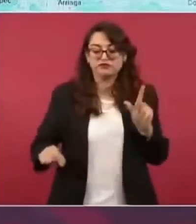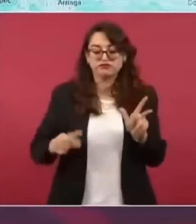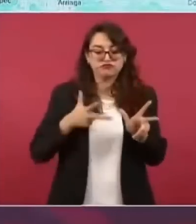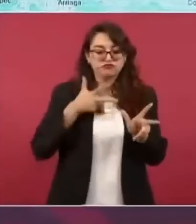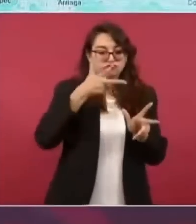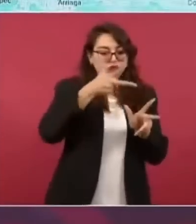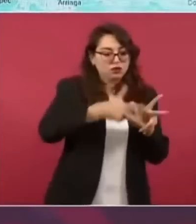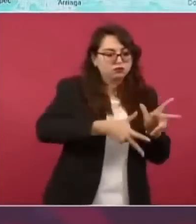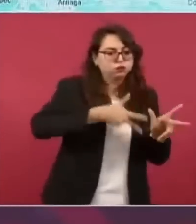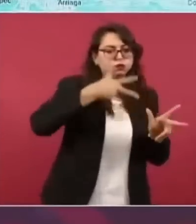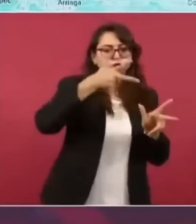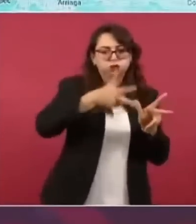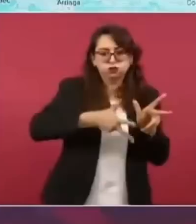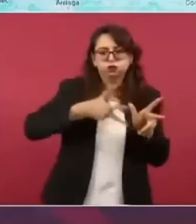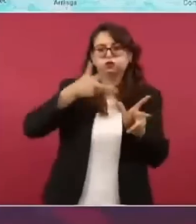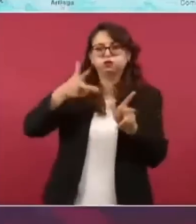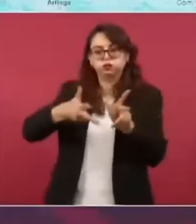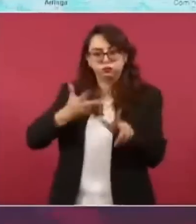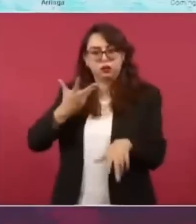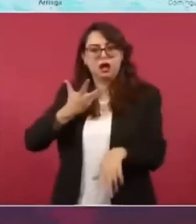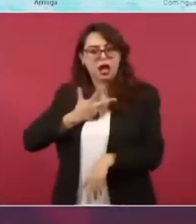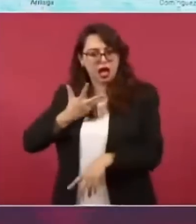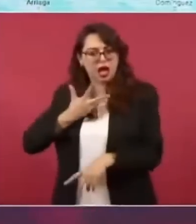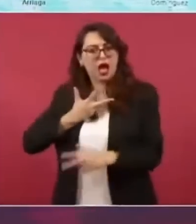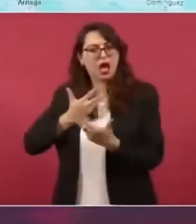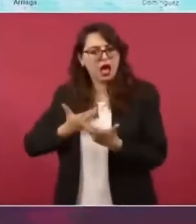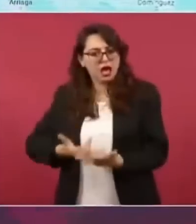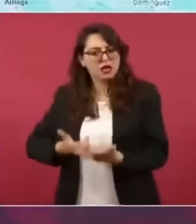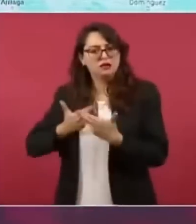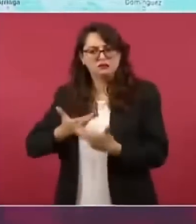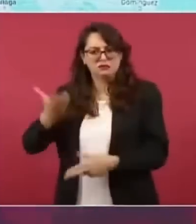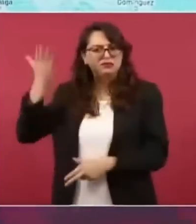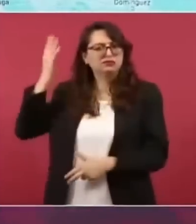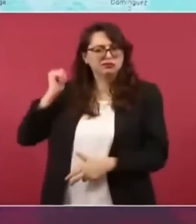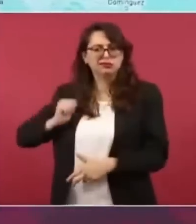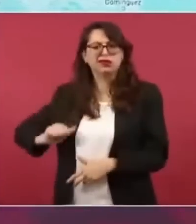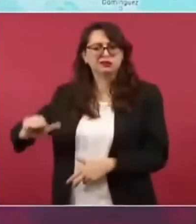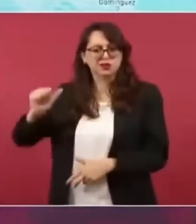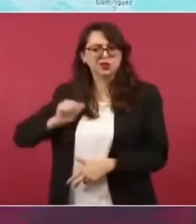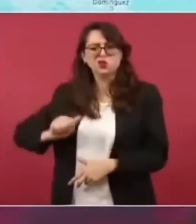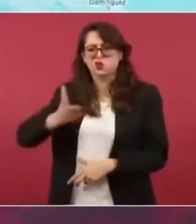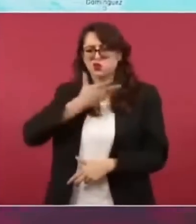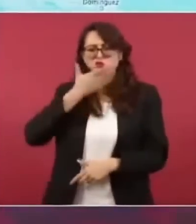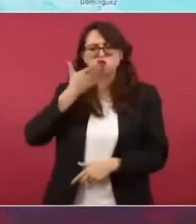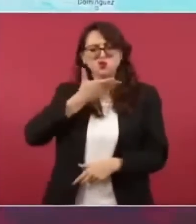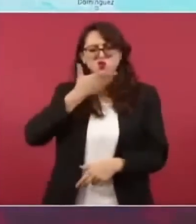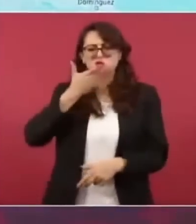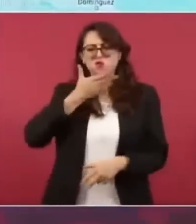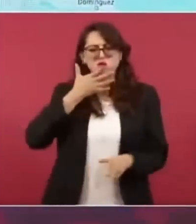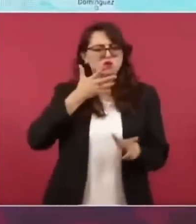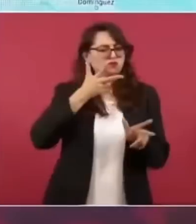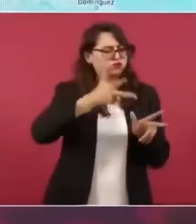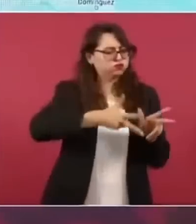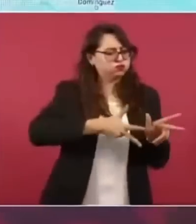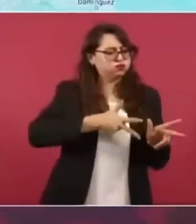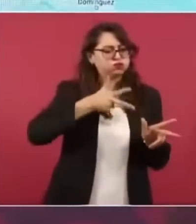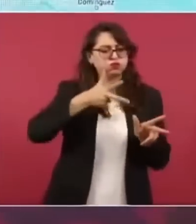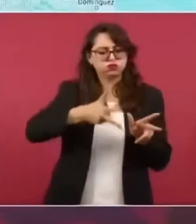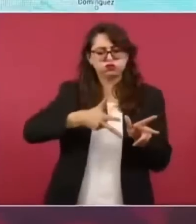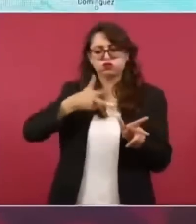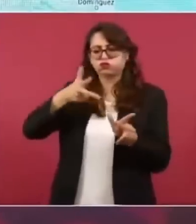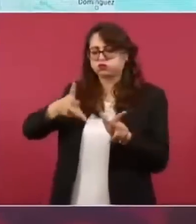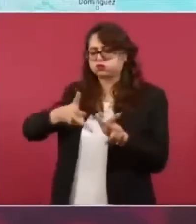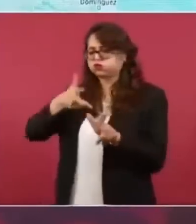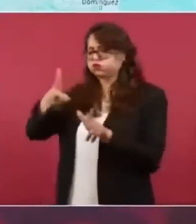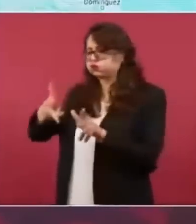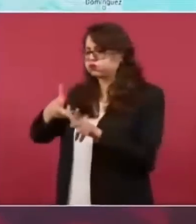aquí estamos, las diferencias son 120 kilómetros, pero Cedillo les entregó 24